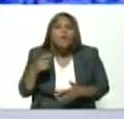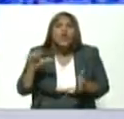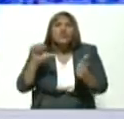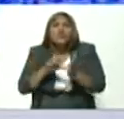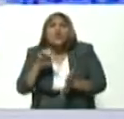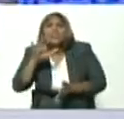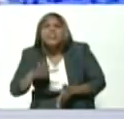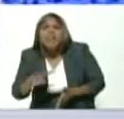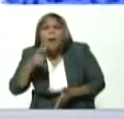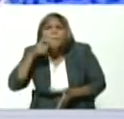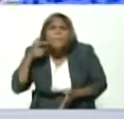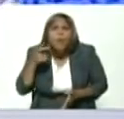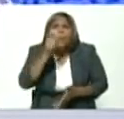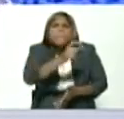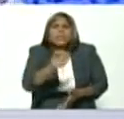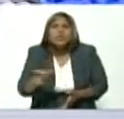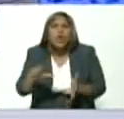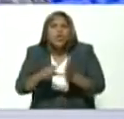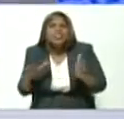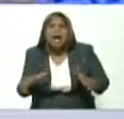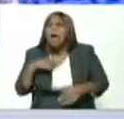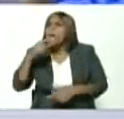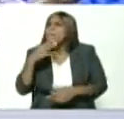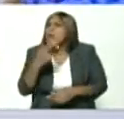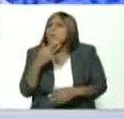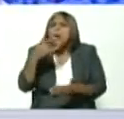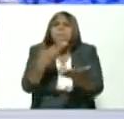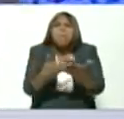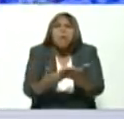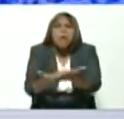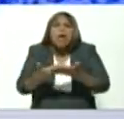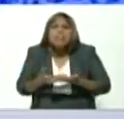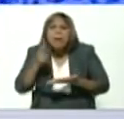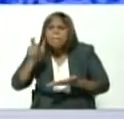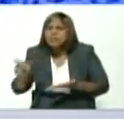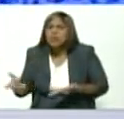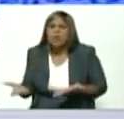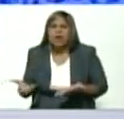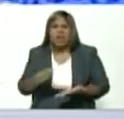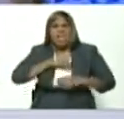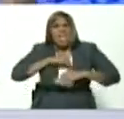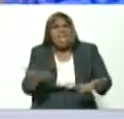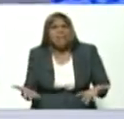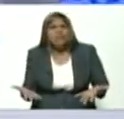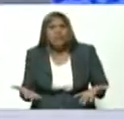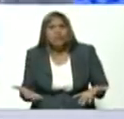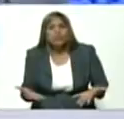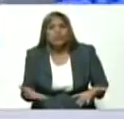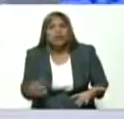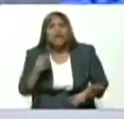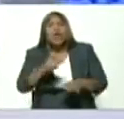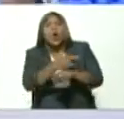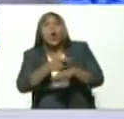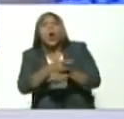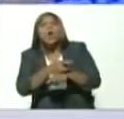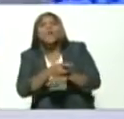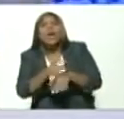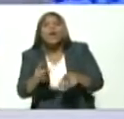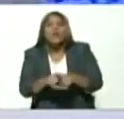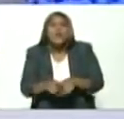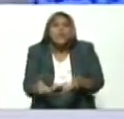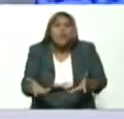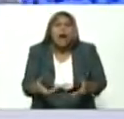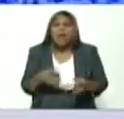donde está el pueblo no sepa lo que piensa y propone el pueblo ¿qué es eso? sencillamente un gobierno burgués